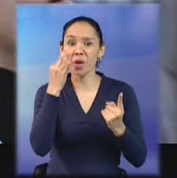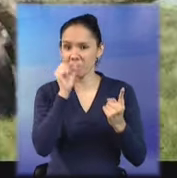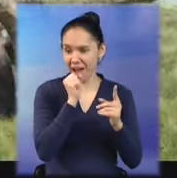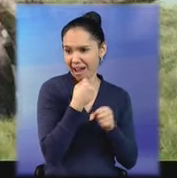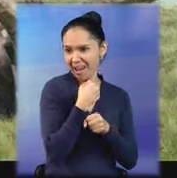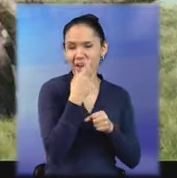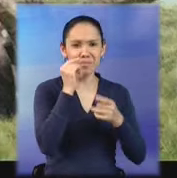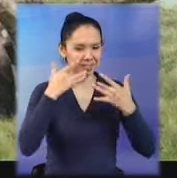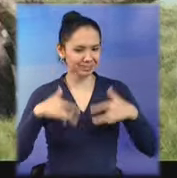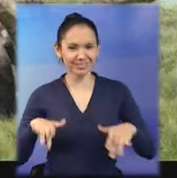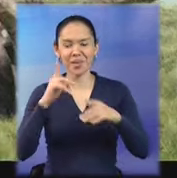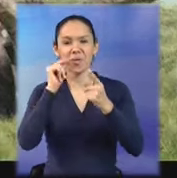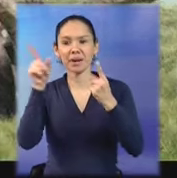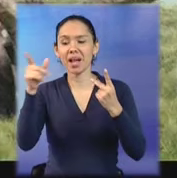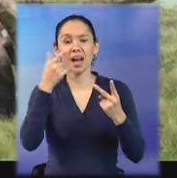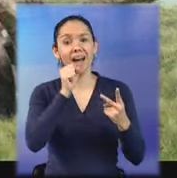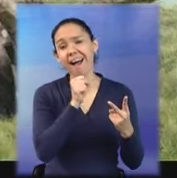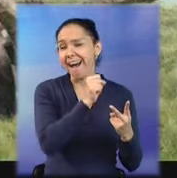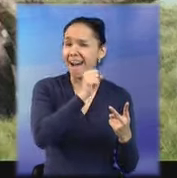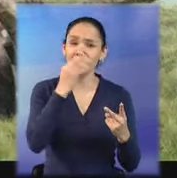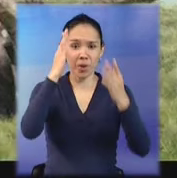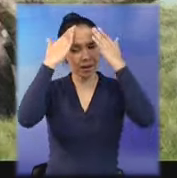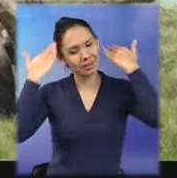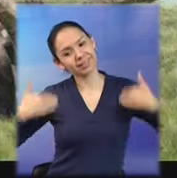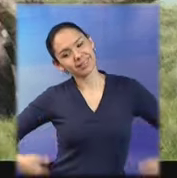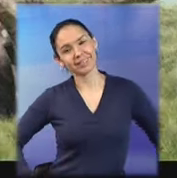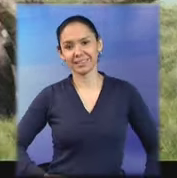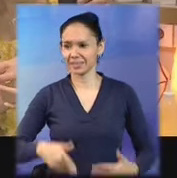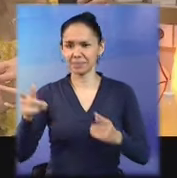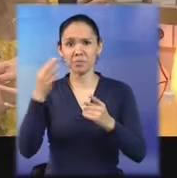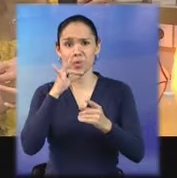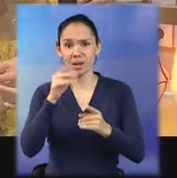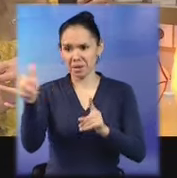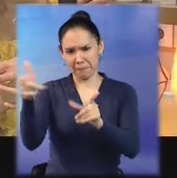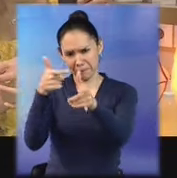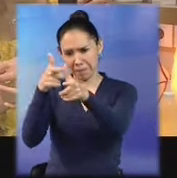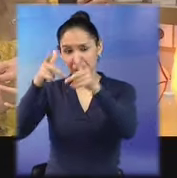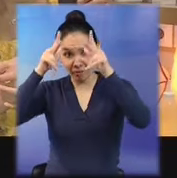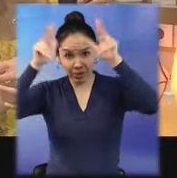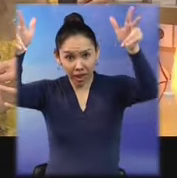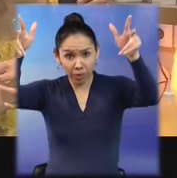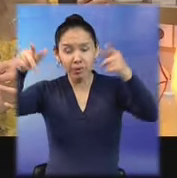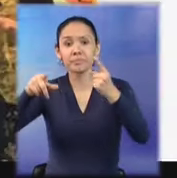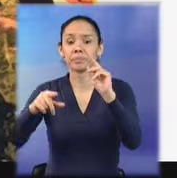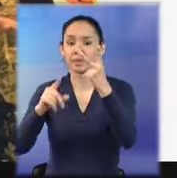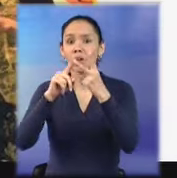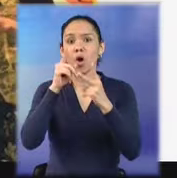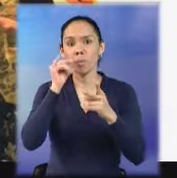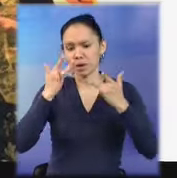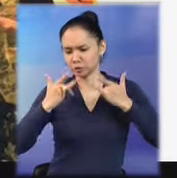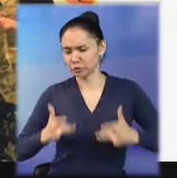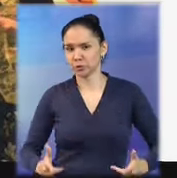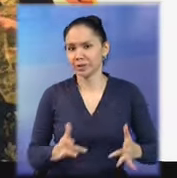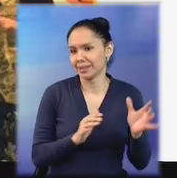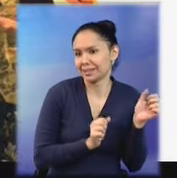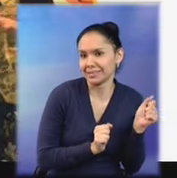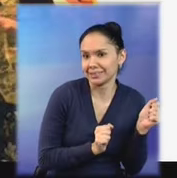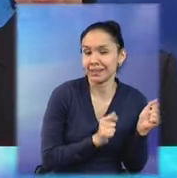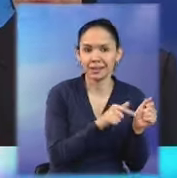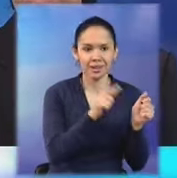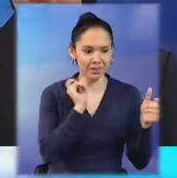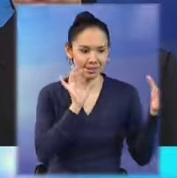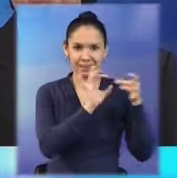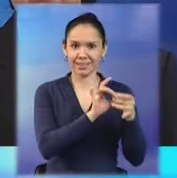Castro. ¿Qué pasó con Lucero? Pues que resultó asesina de Bambi. De Cristian Castro mejor ni hablar. Con la foto suficiente.